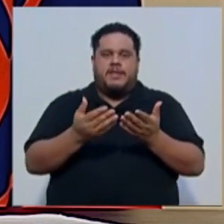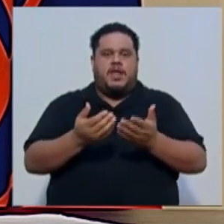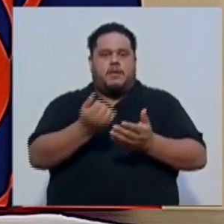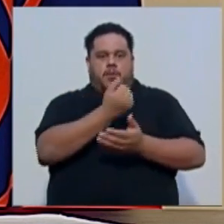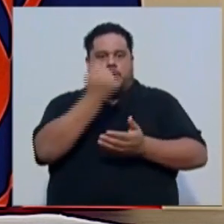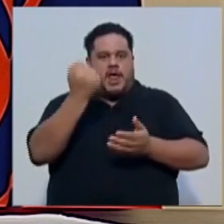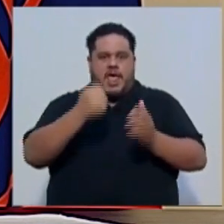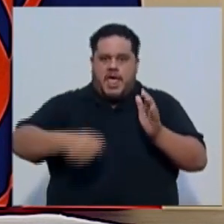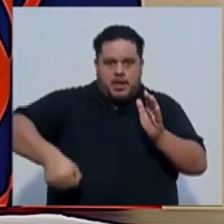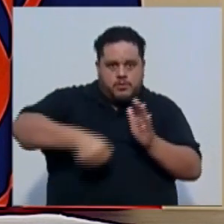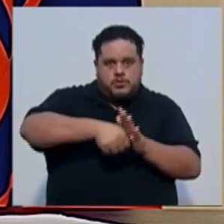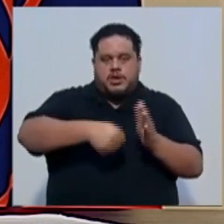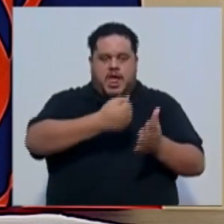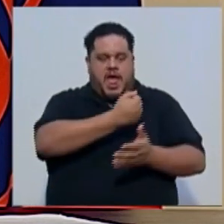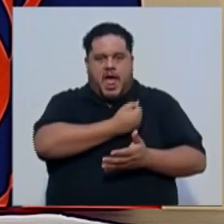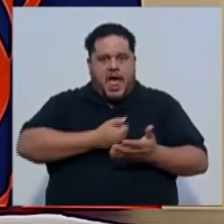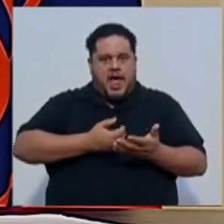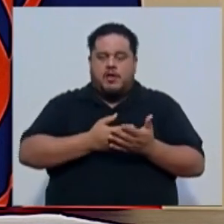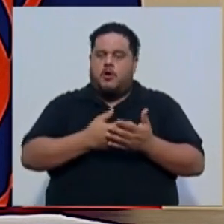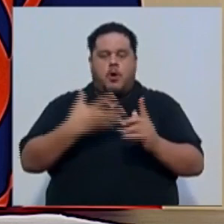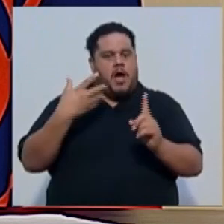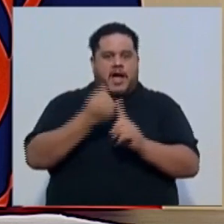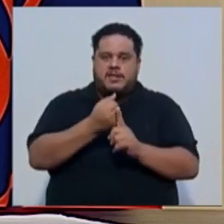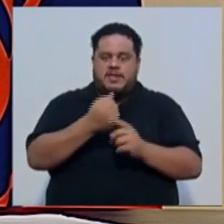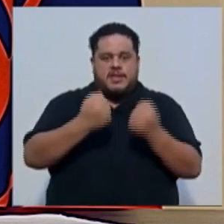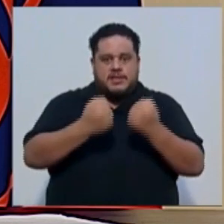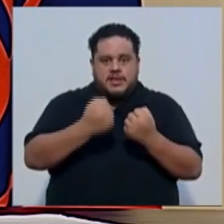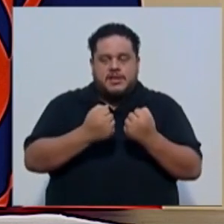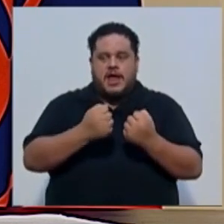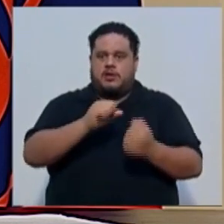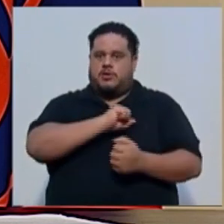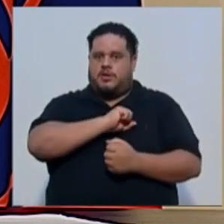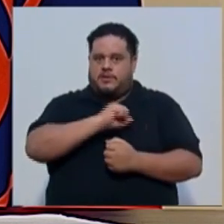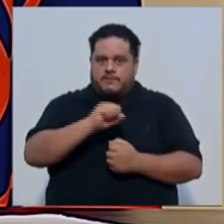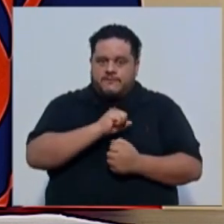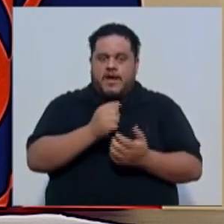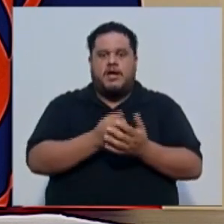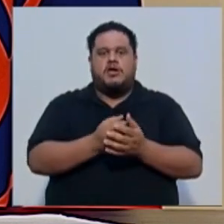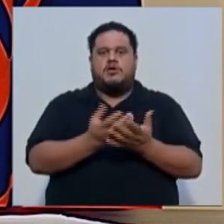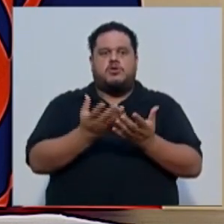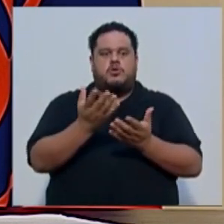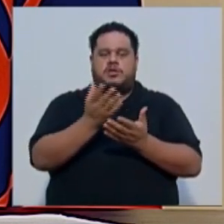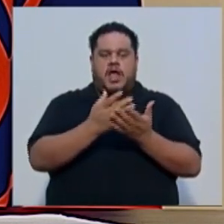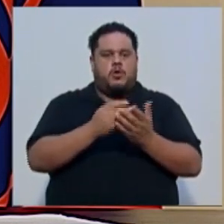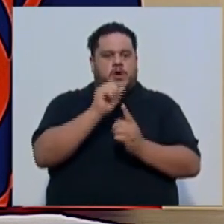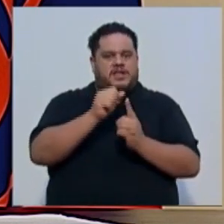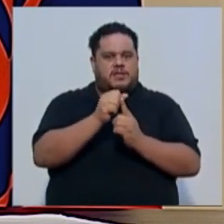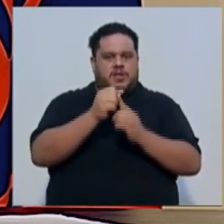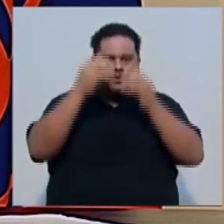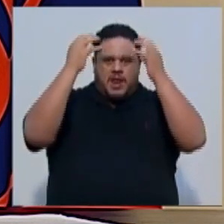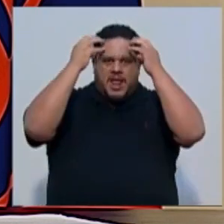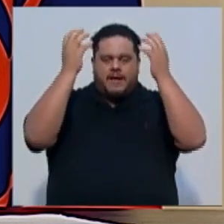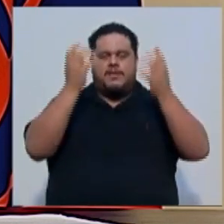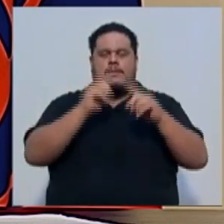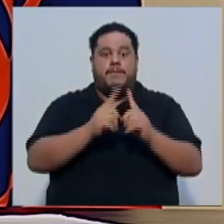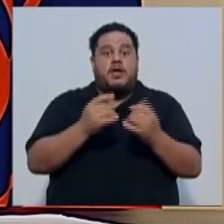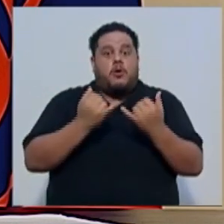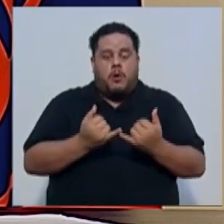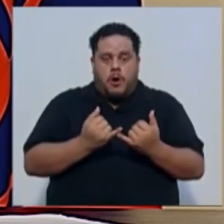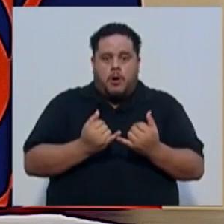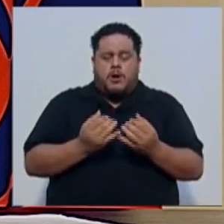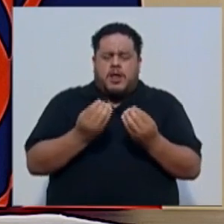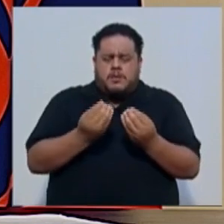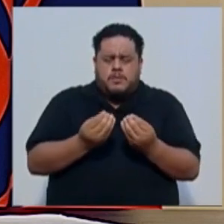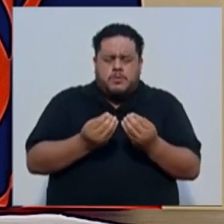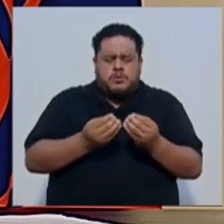por arma de fuego, accidentes de tránsito, infartos, eventos cerebrovasculares. Pero en la actualidad, debido a la gran